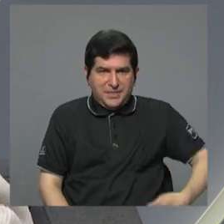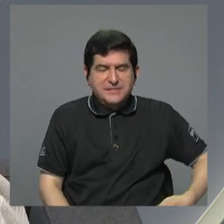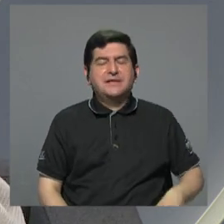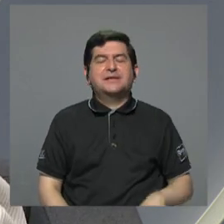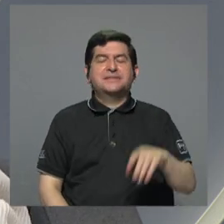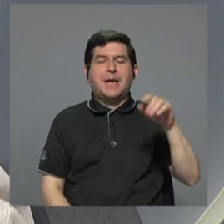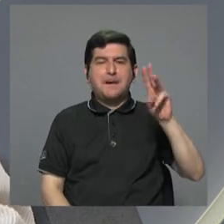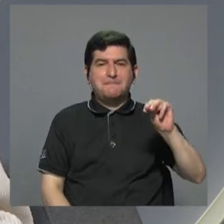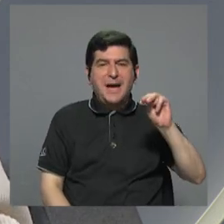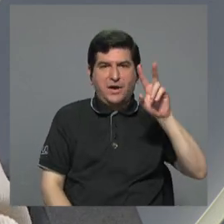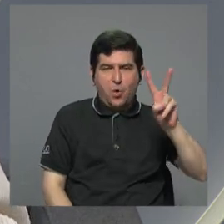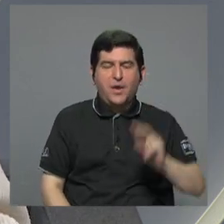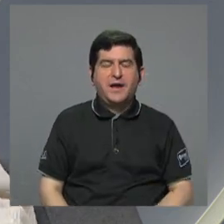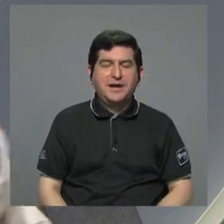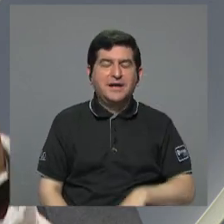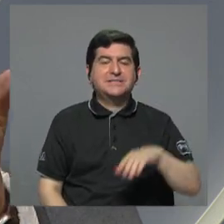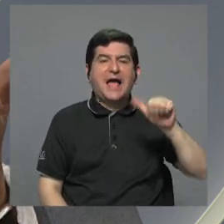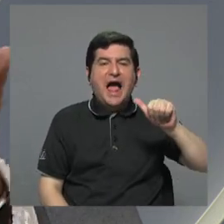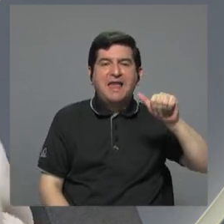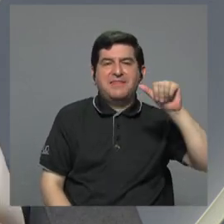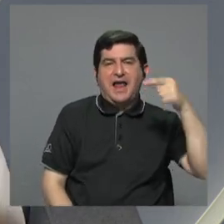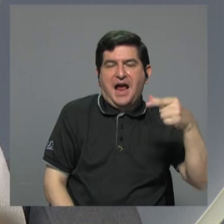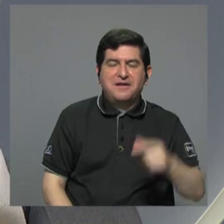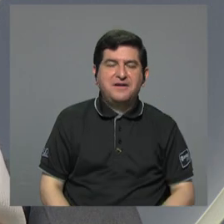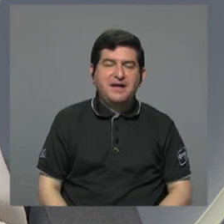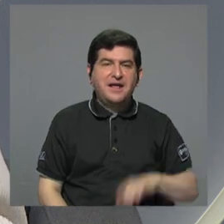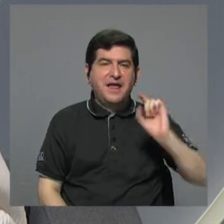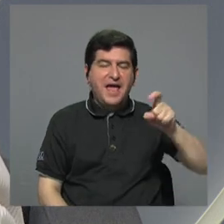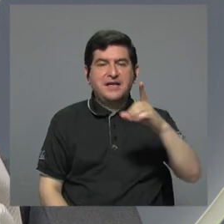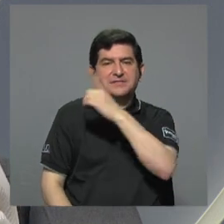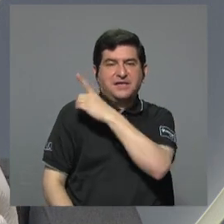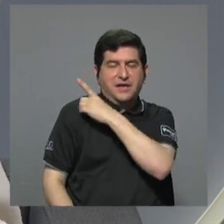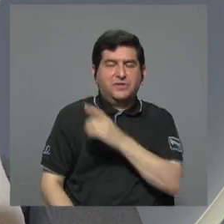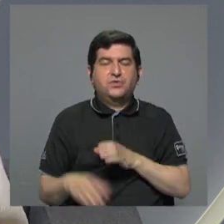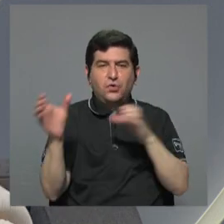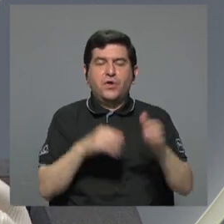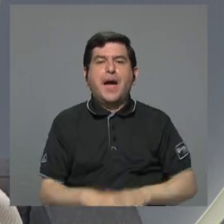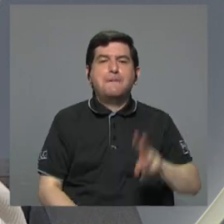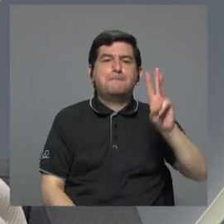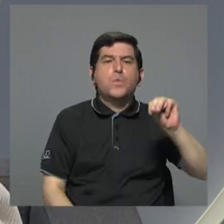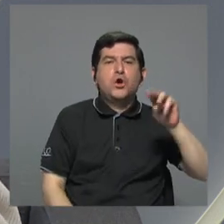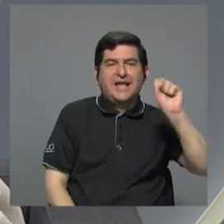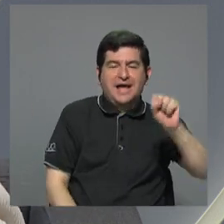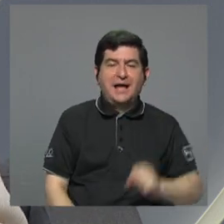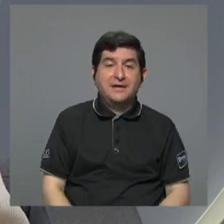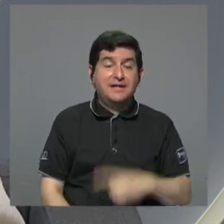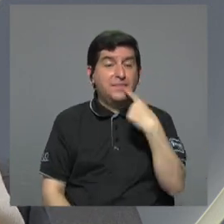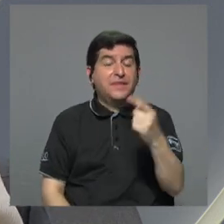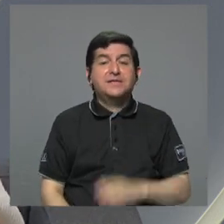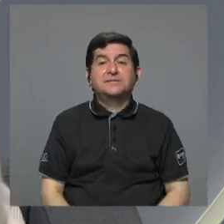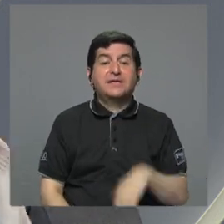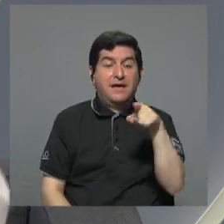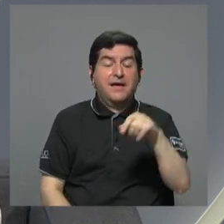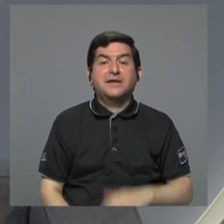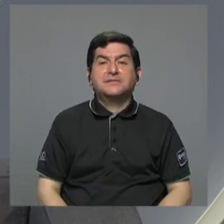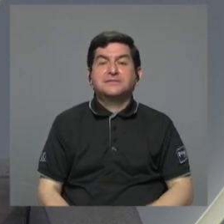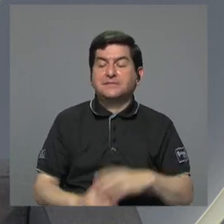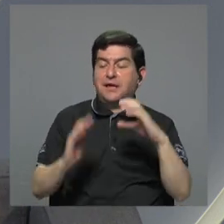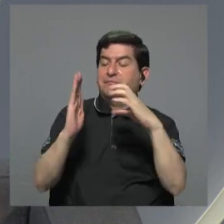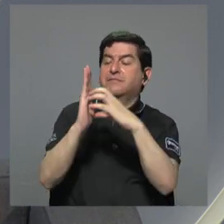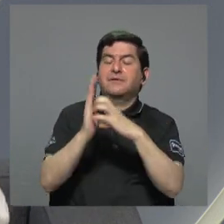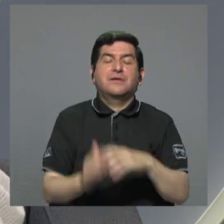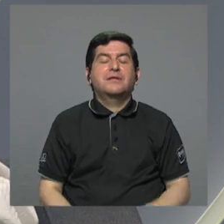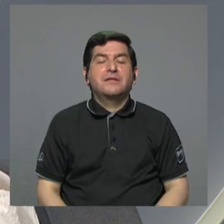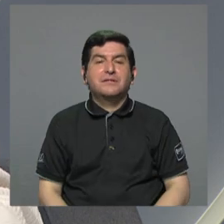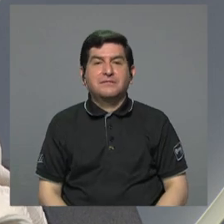Vargas, y el hijo del exministro André Garnier y la exdirectora de la Cámara de Comercio, Mónica Zeynini, dice este artículo de Natalia Díaz. Ustedes